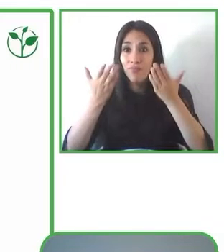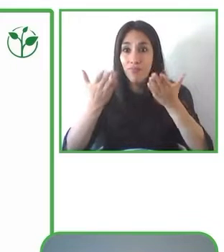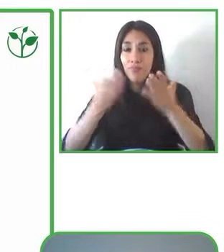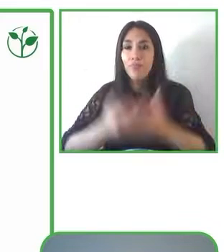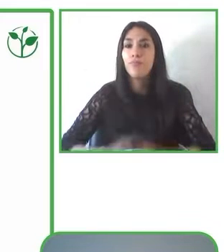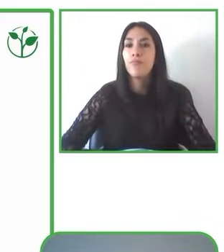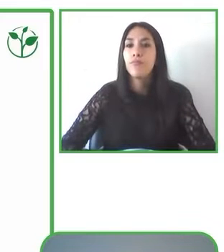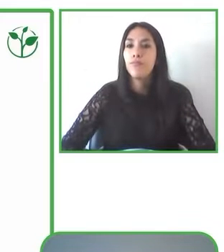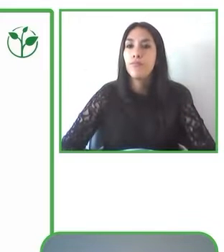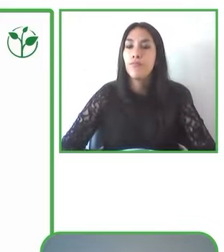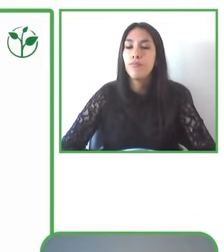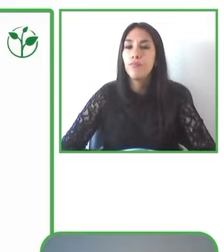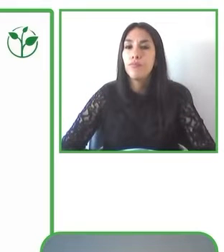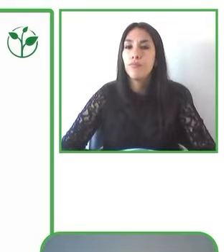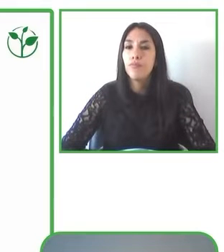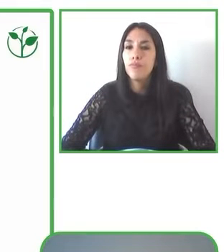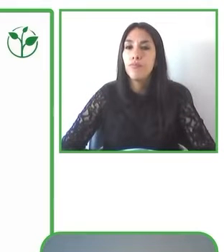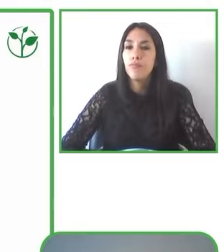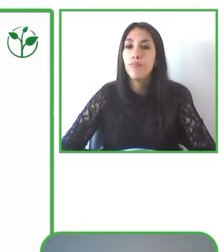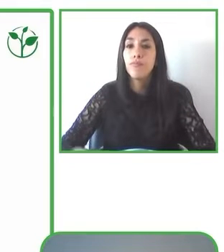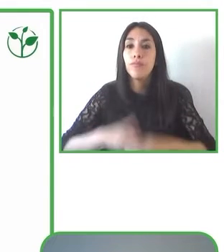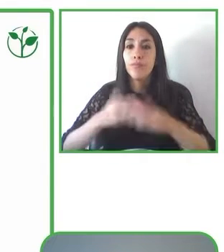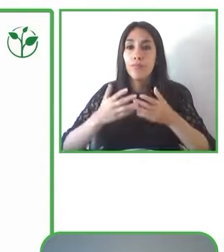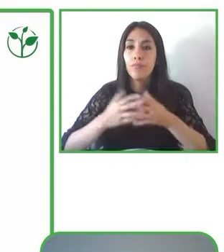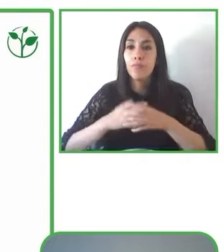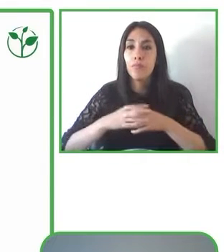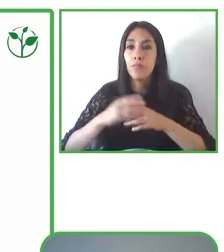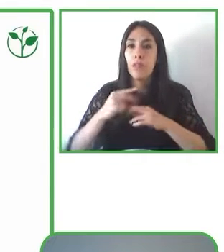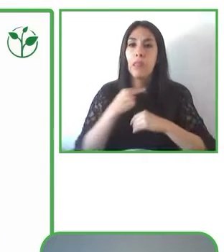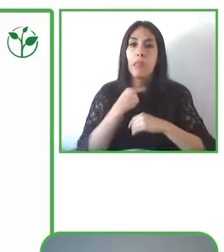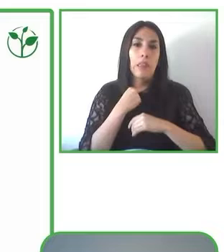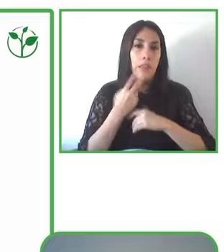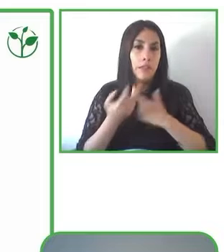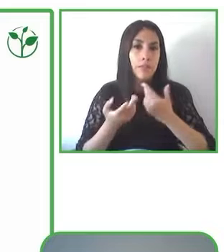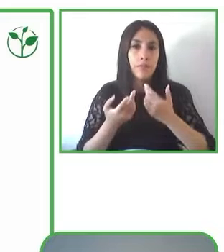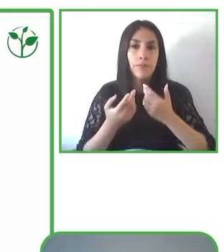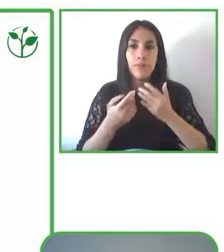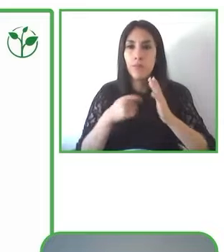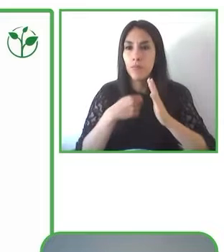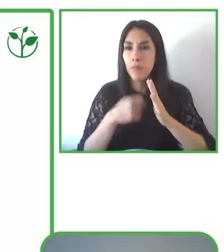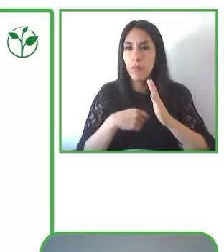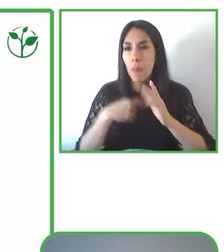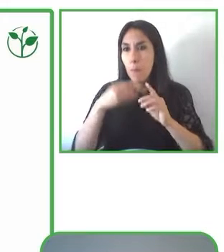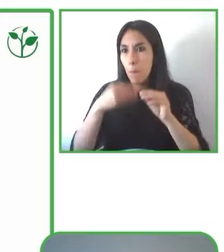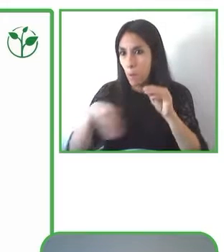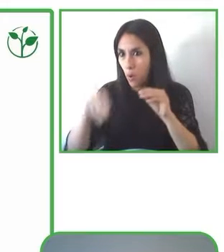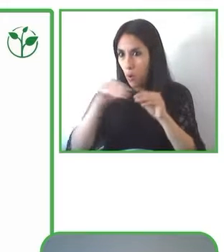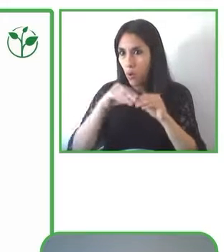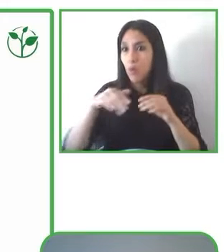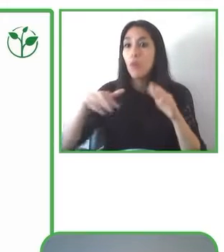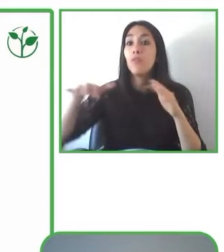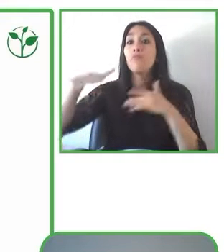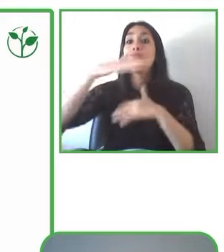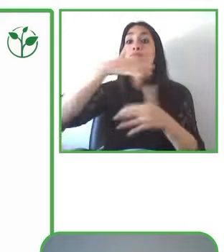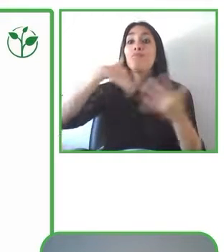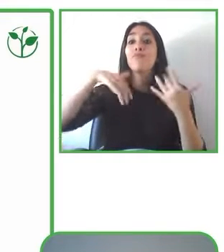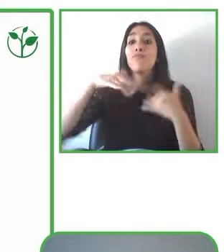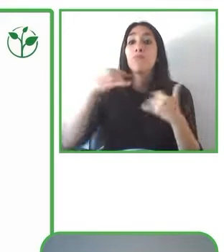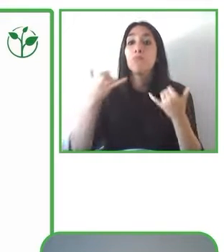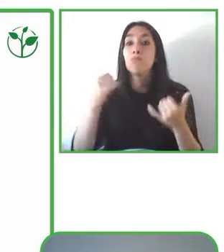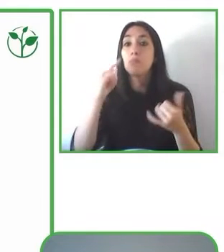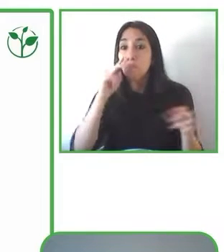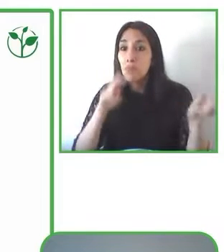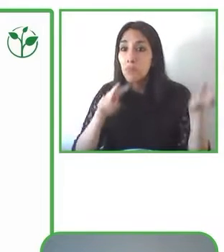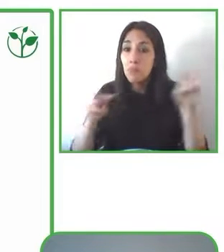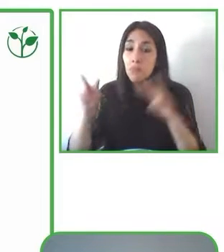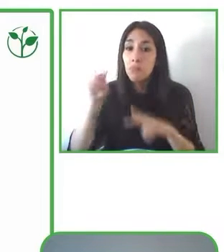afectan o inciden en la percepción del espacio. Aquí les presento tres tipos,